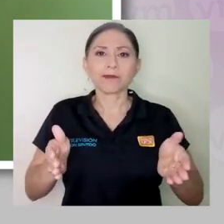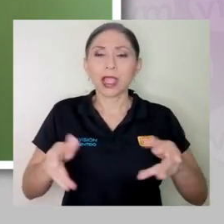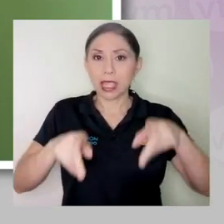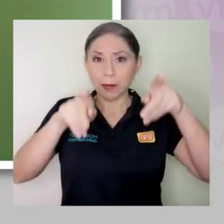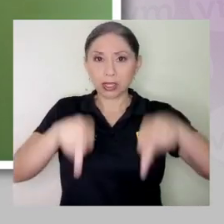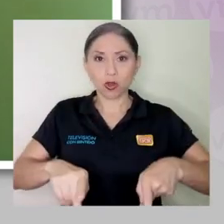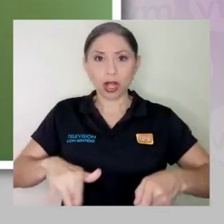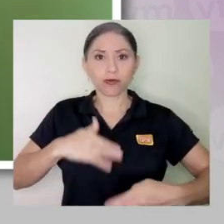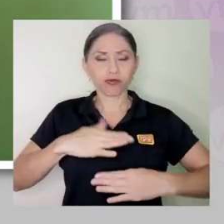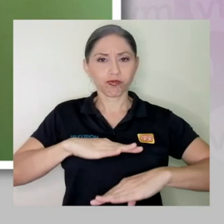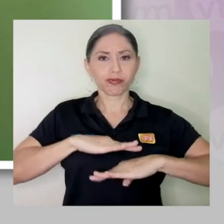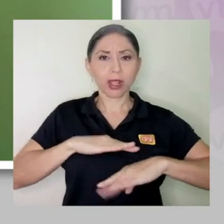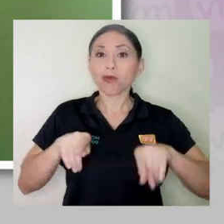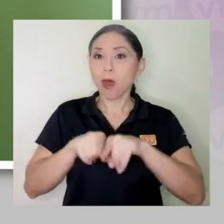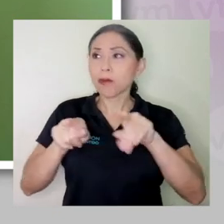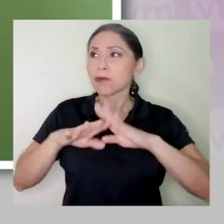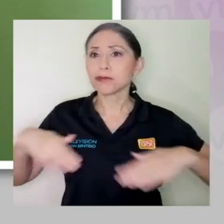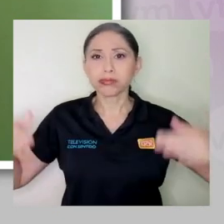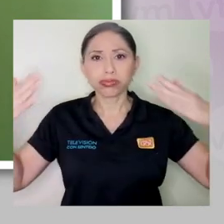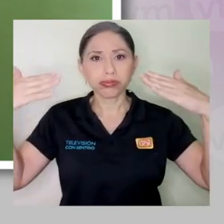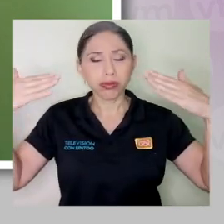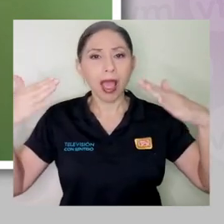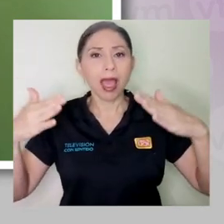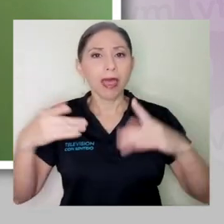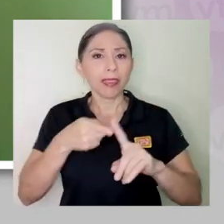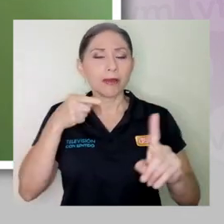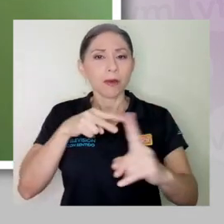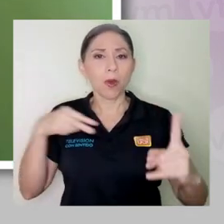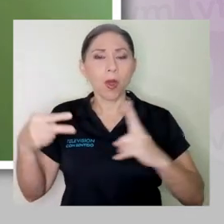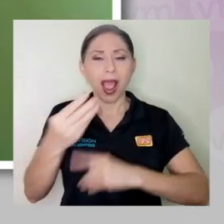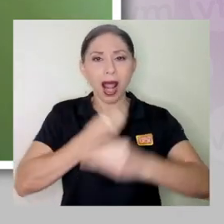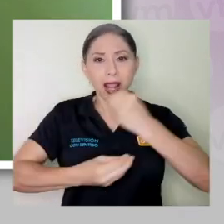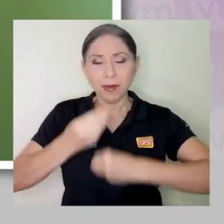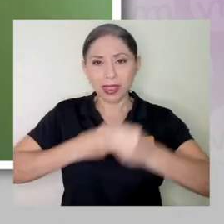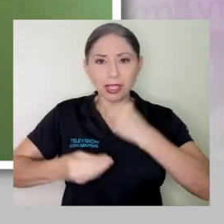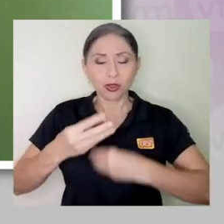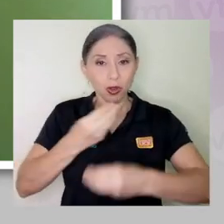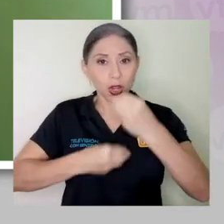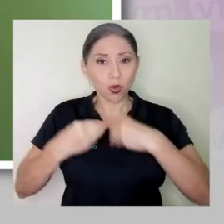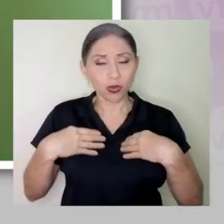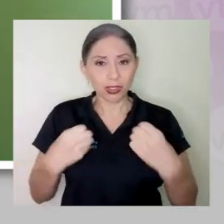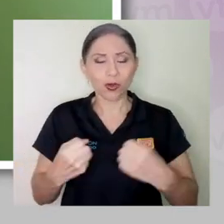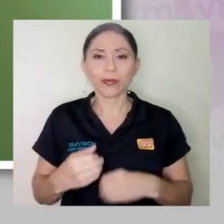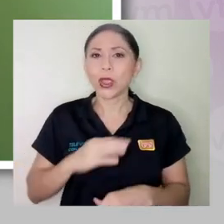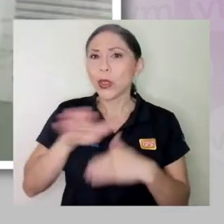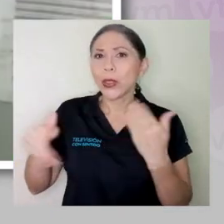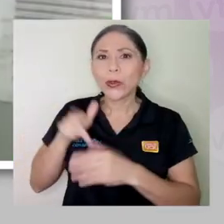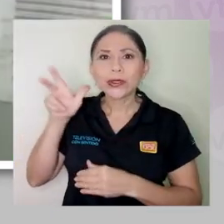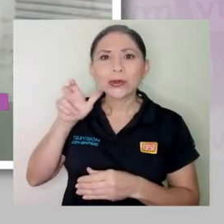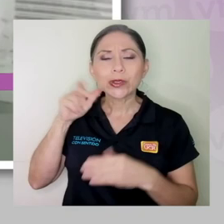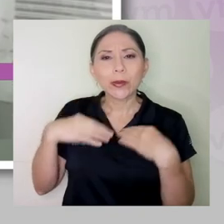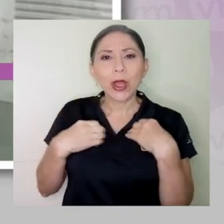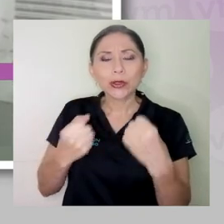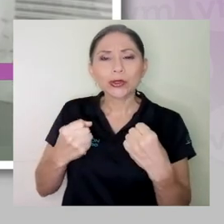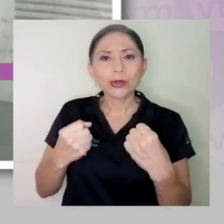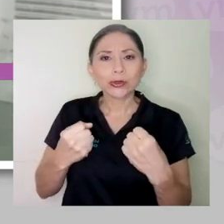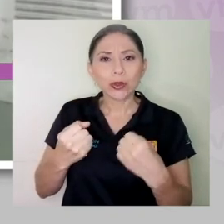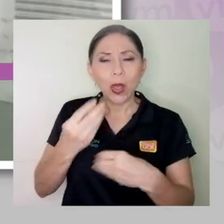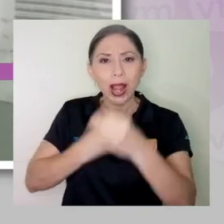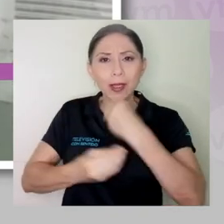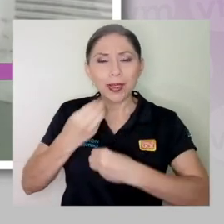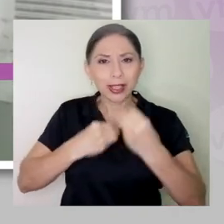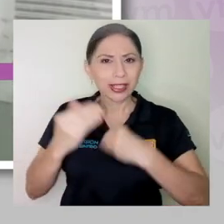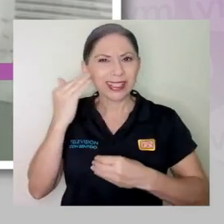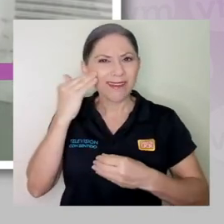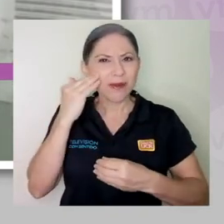tanto para la persona como para el ambiente desde la perspectiva de alimentación y nutrición. Todos hemos escuchado la alimentación saludable y